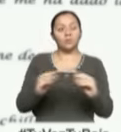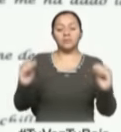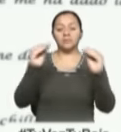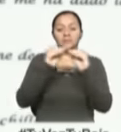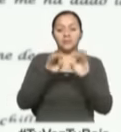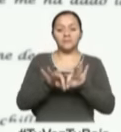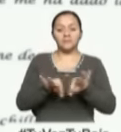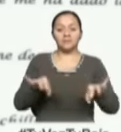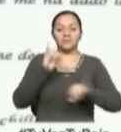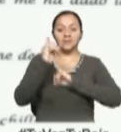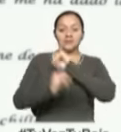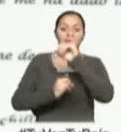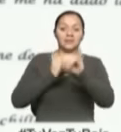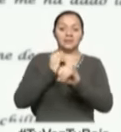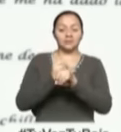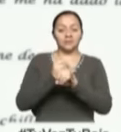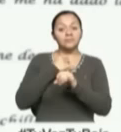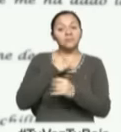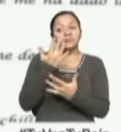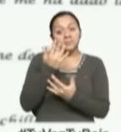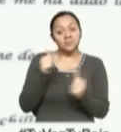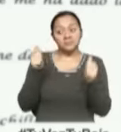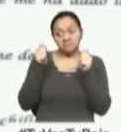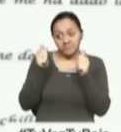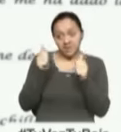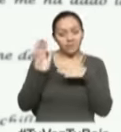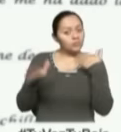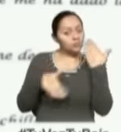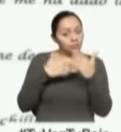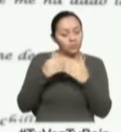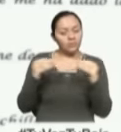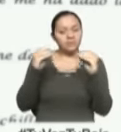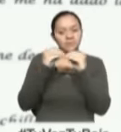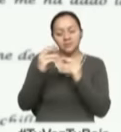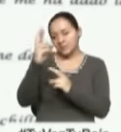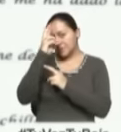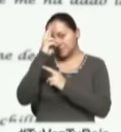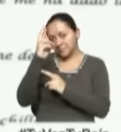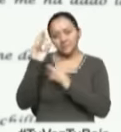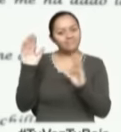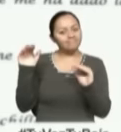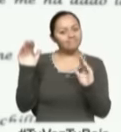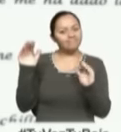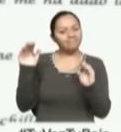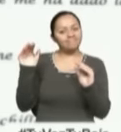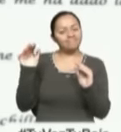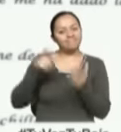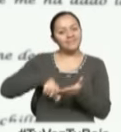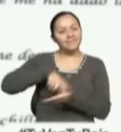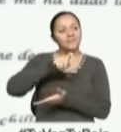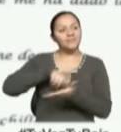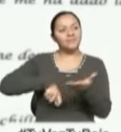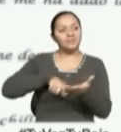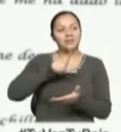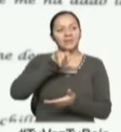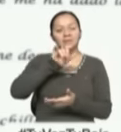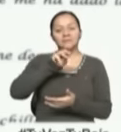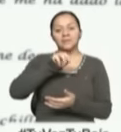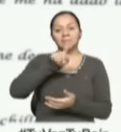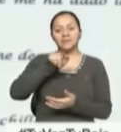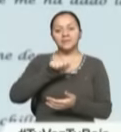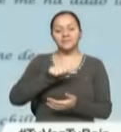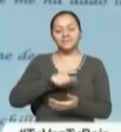bachilleria internacional. Esperando que se encuentre bien, en forma respetuosa, me despido. Atentamente, Lisbeth Mesa.